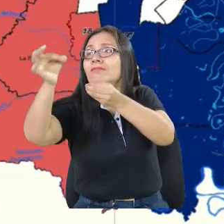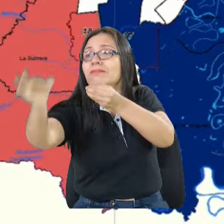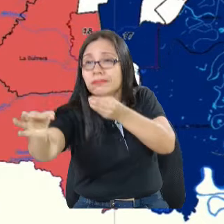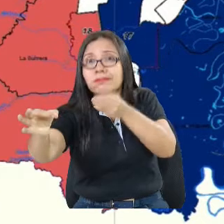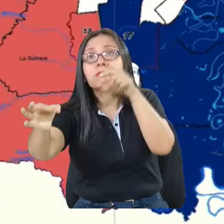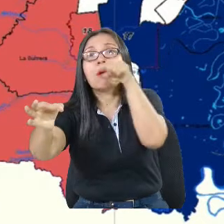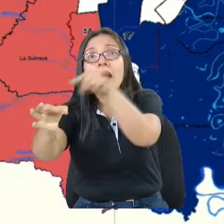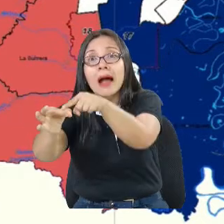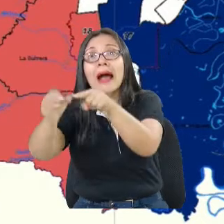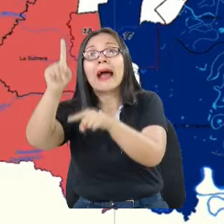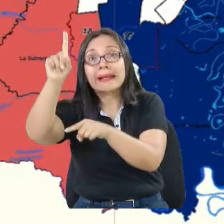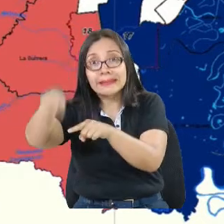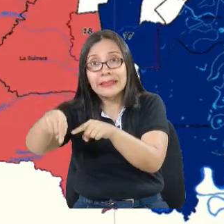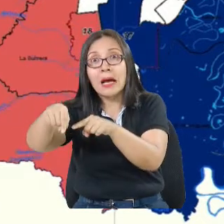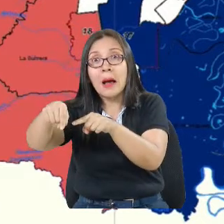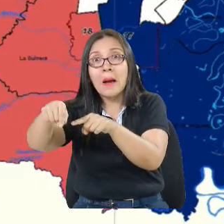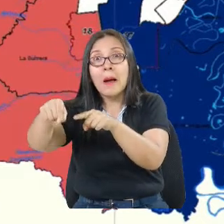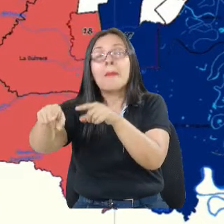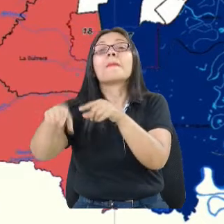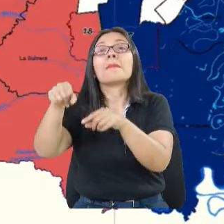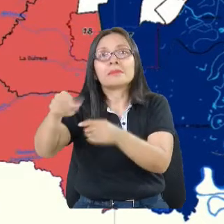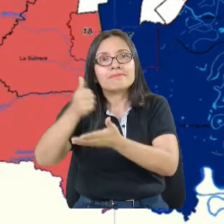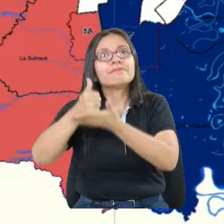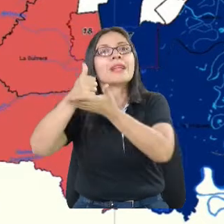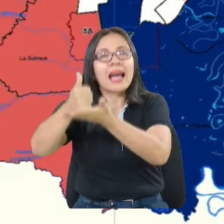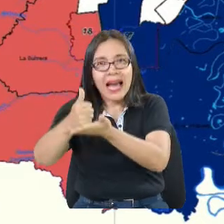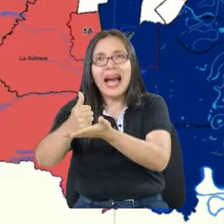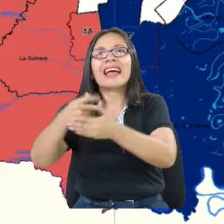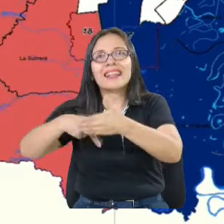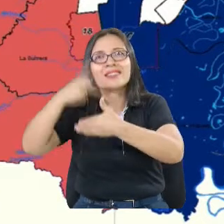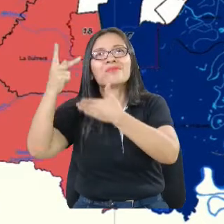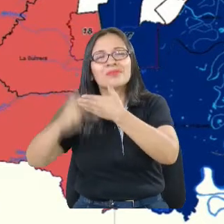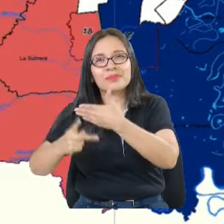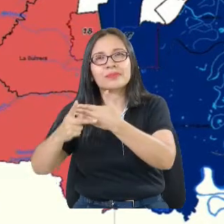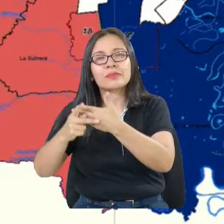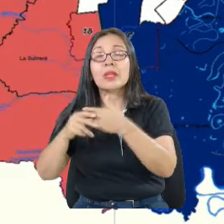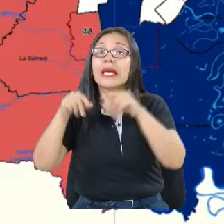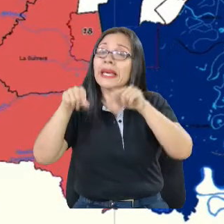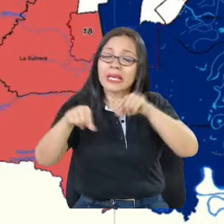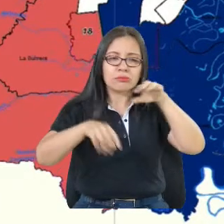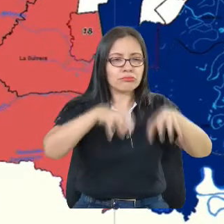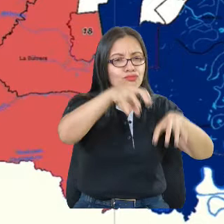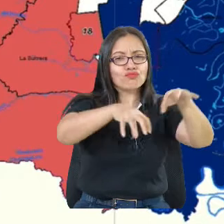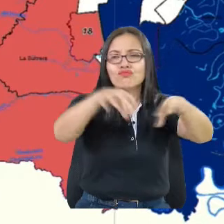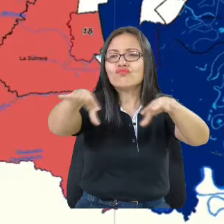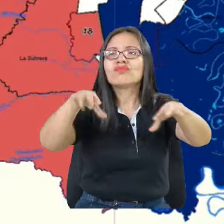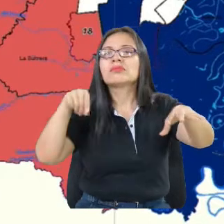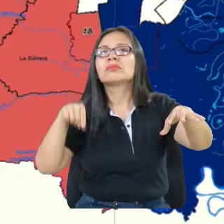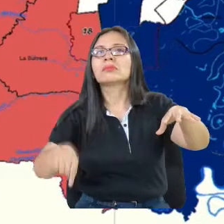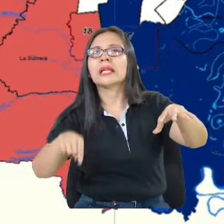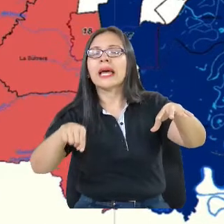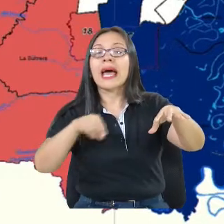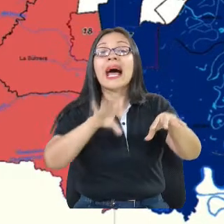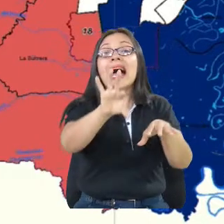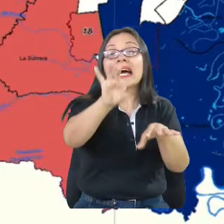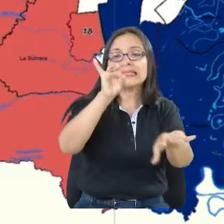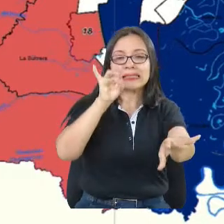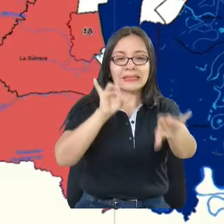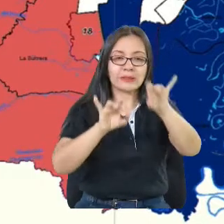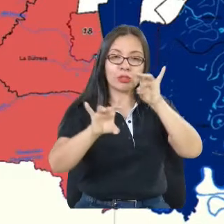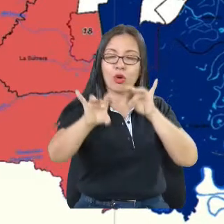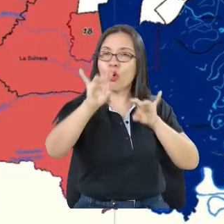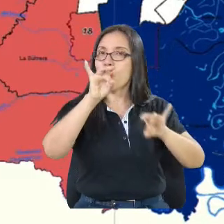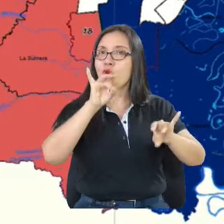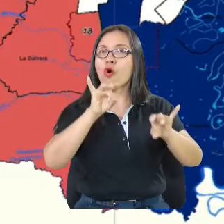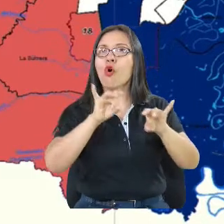Estas son zonas de alto riesgo que se han priorizado a partir del desarrollo de unos estudios. Y